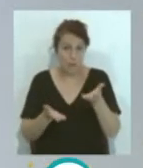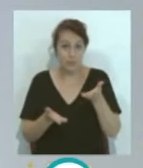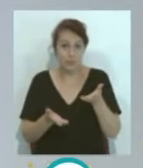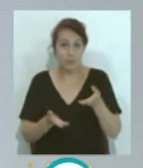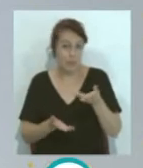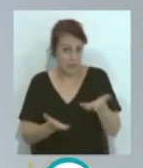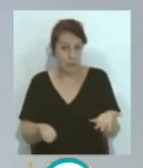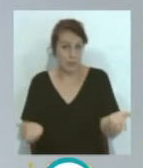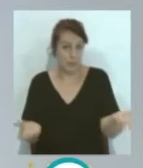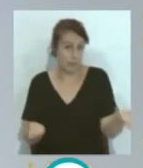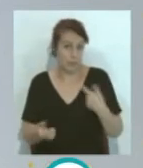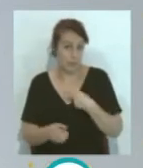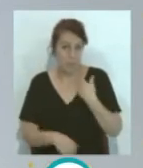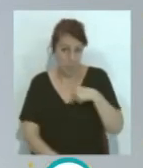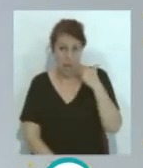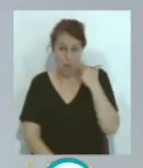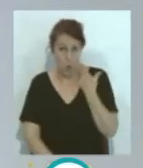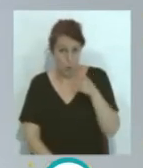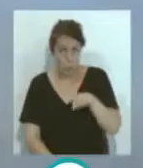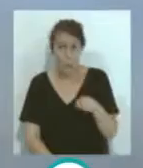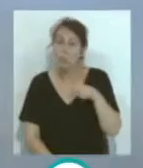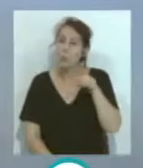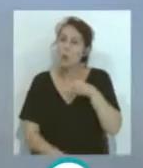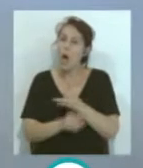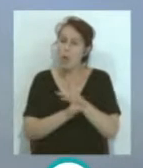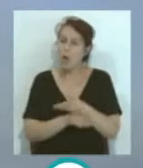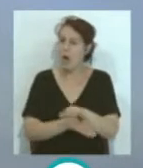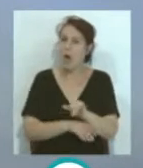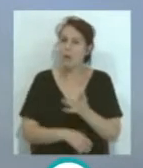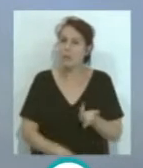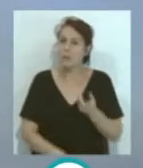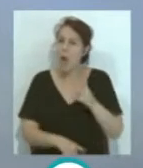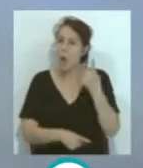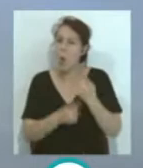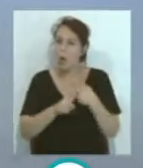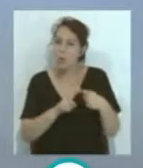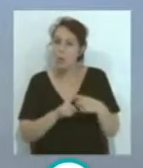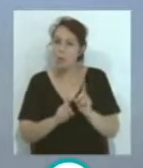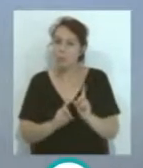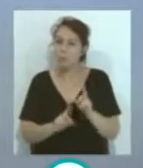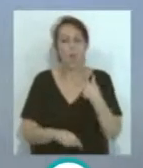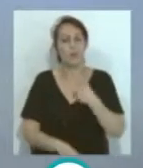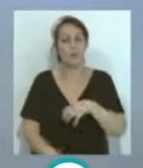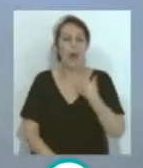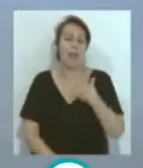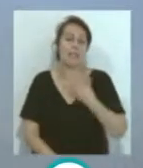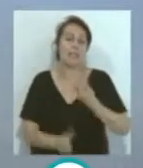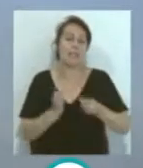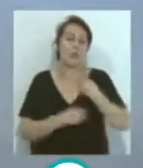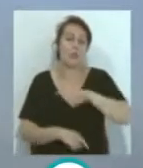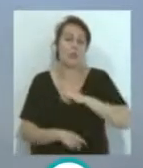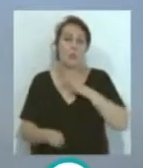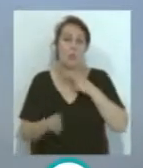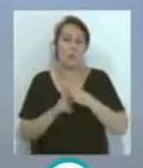superstición... ¿Tú la tenías como jugador? ¿Con algunas cosas? No, en Argentina somos cabaleros...